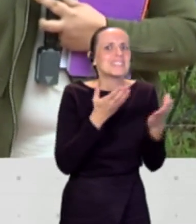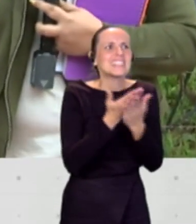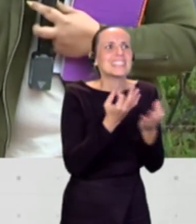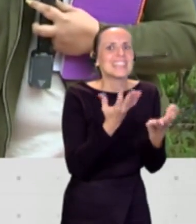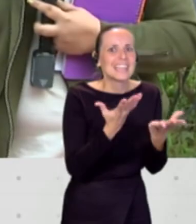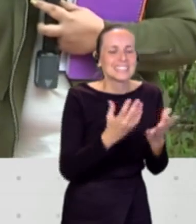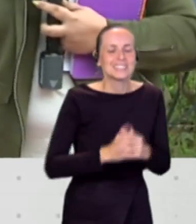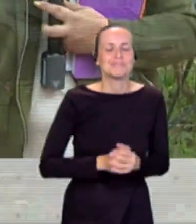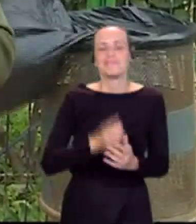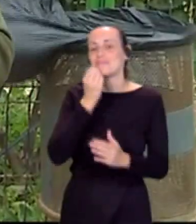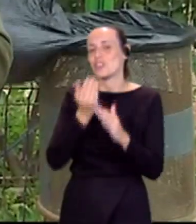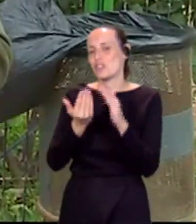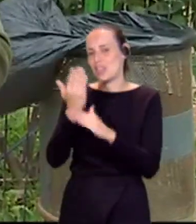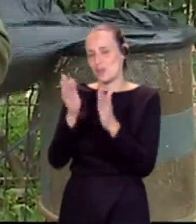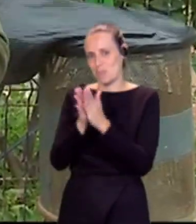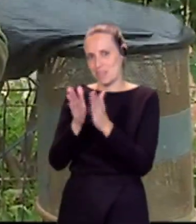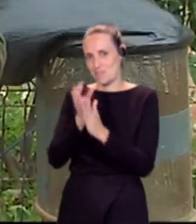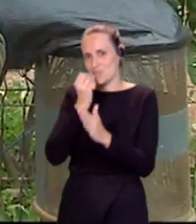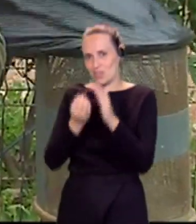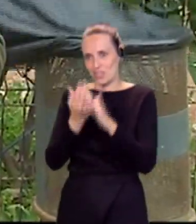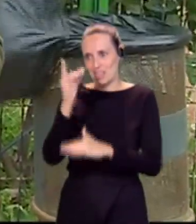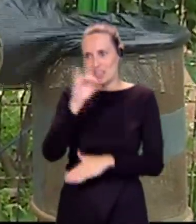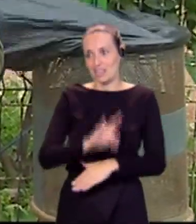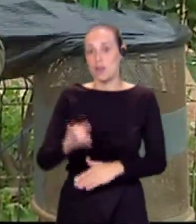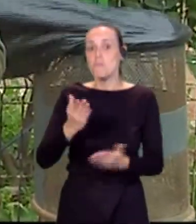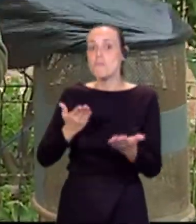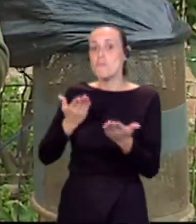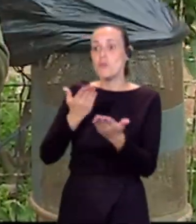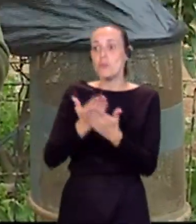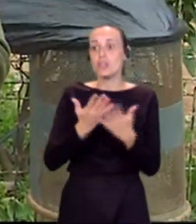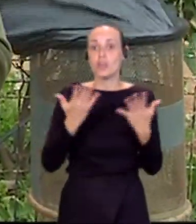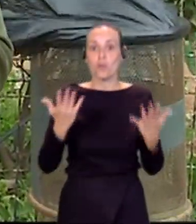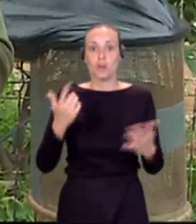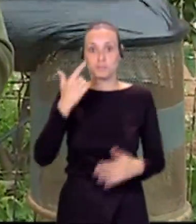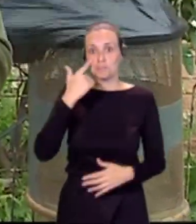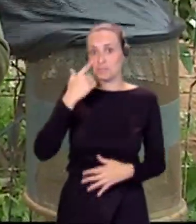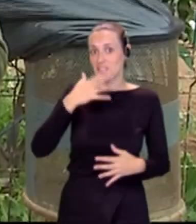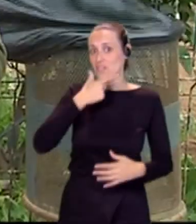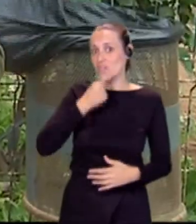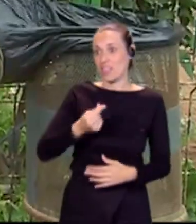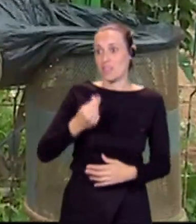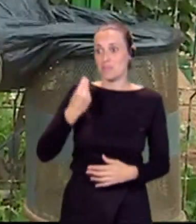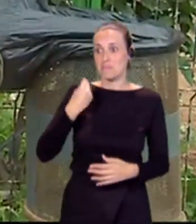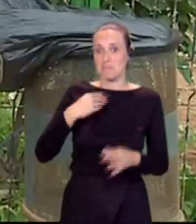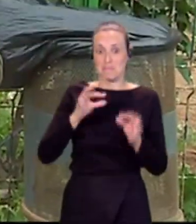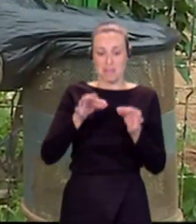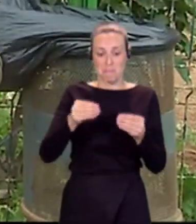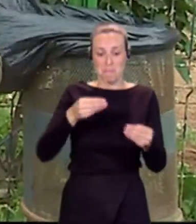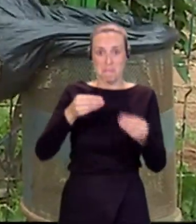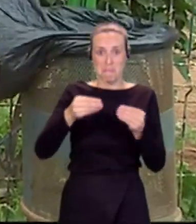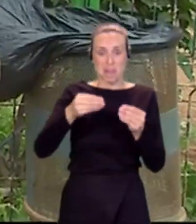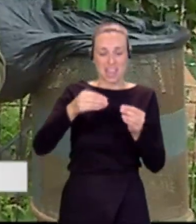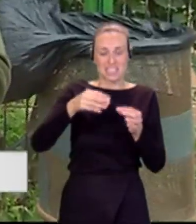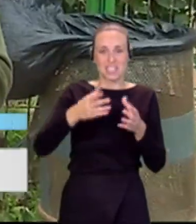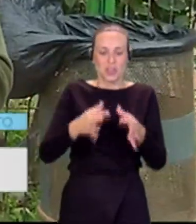Buenos días, Antonio. Buenos días, Canaria. Pues su propuesta es que algo tan sencillo como quitar la funda de plástico